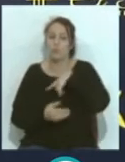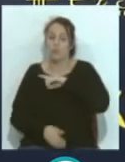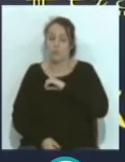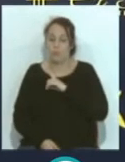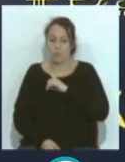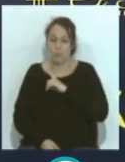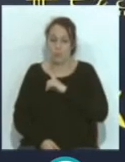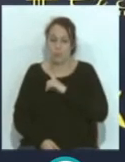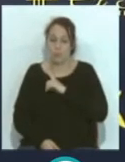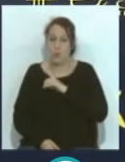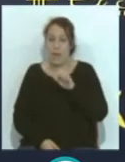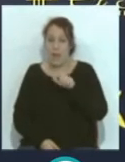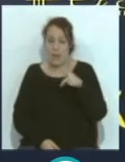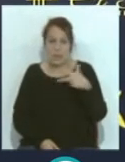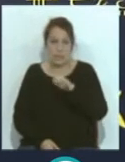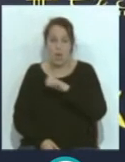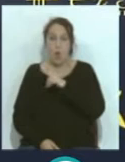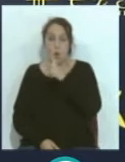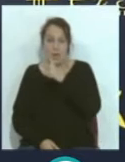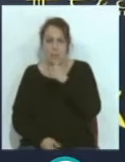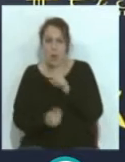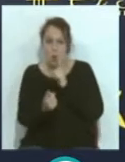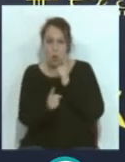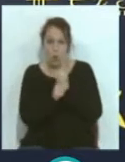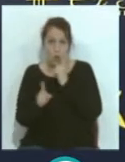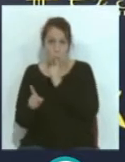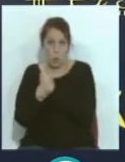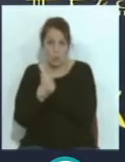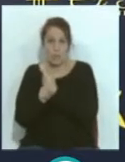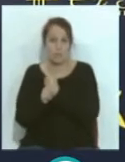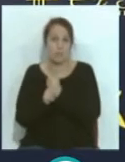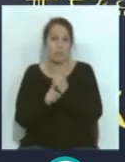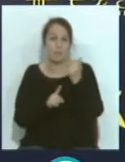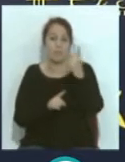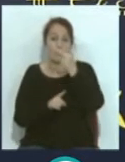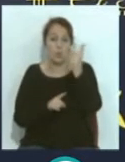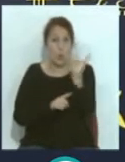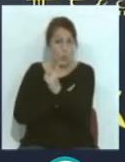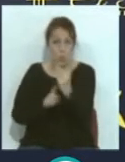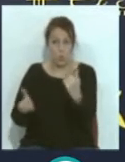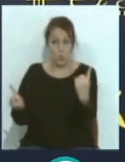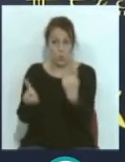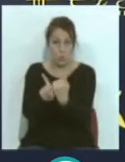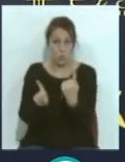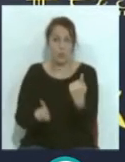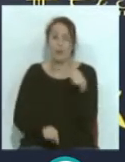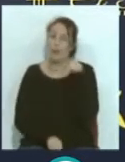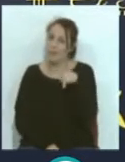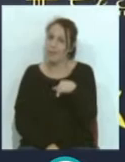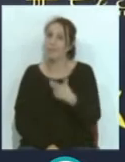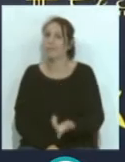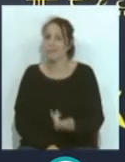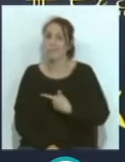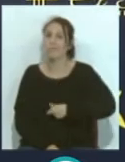enfrentemos contra el Elche, contra el Huesca, que nos queda, cuando ellos se enfrenten entre ellos, ahí es donde va a estar